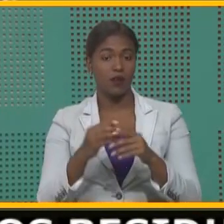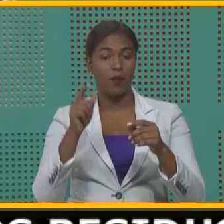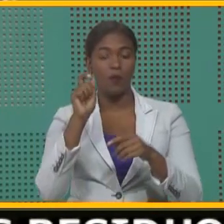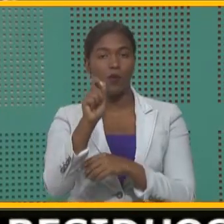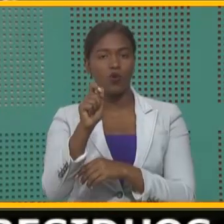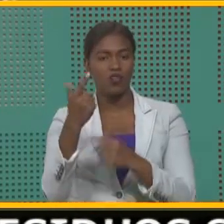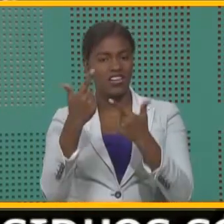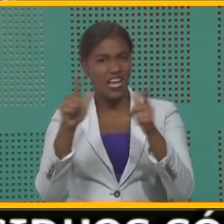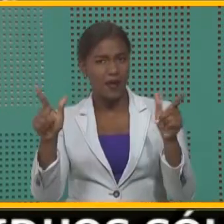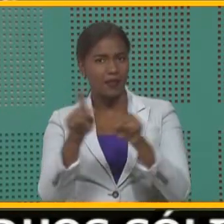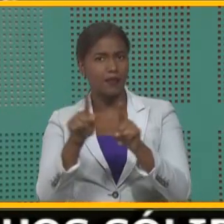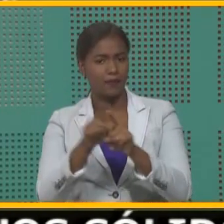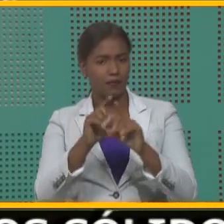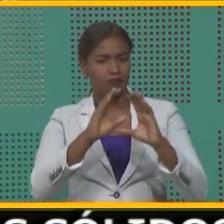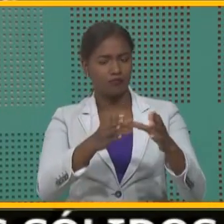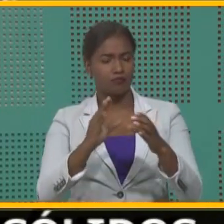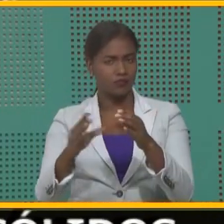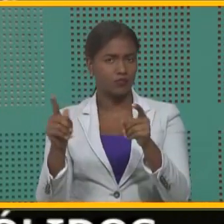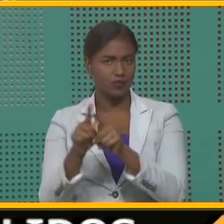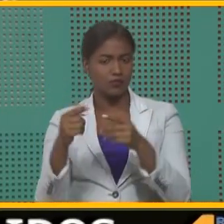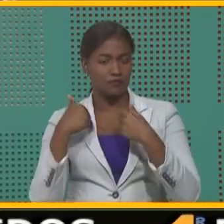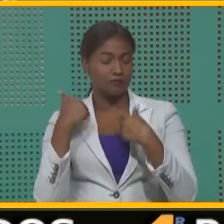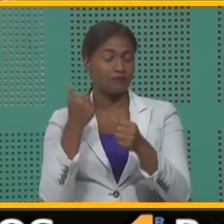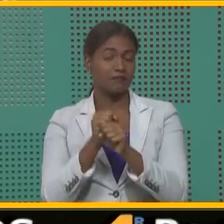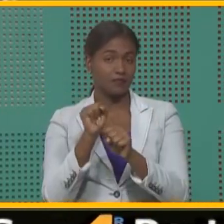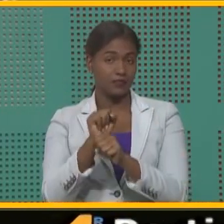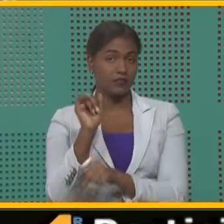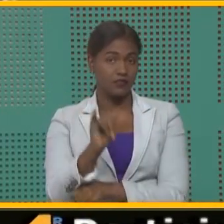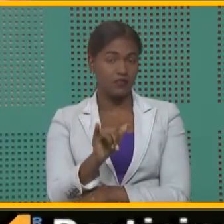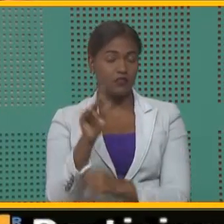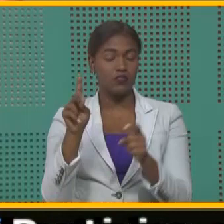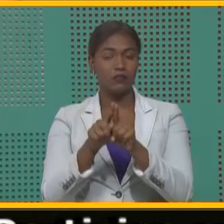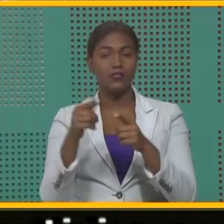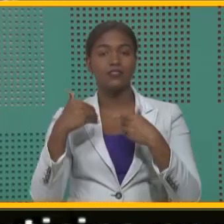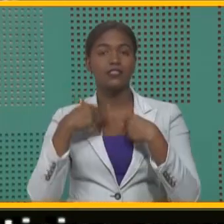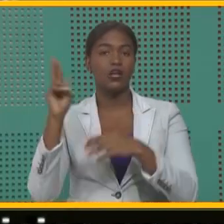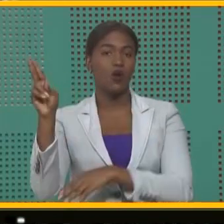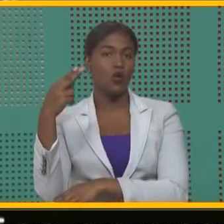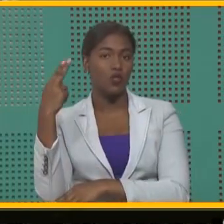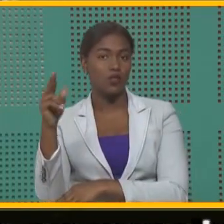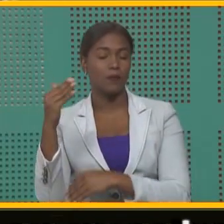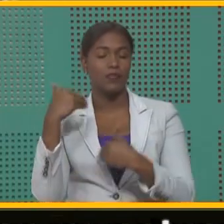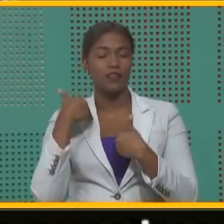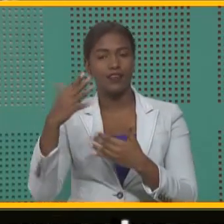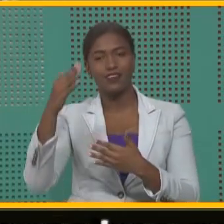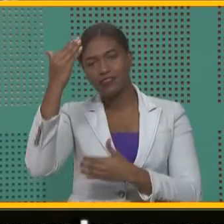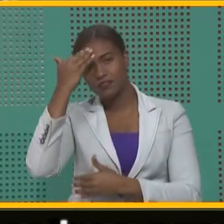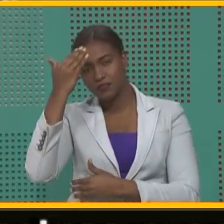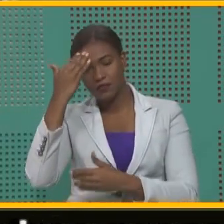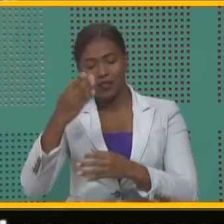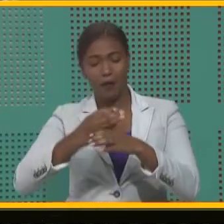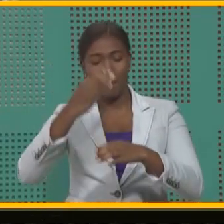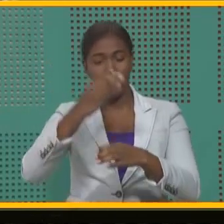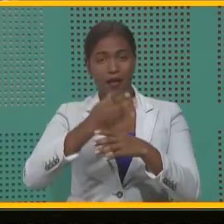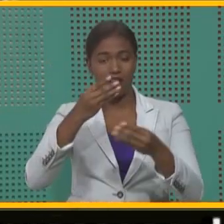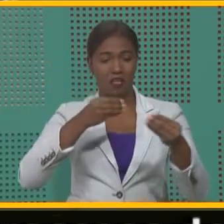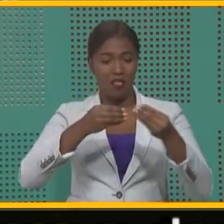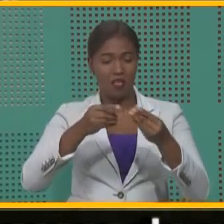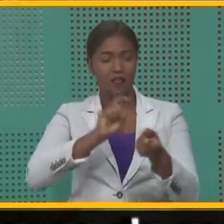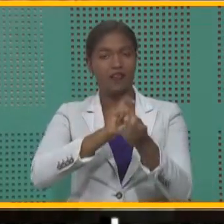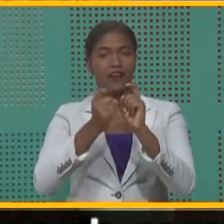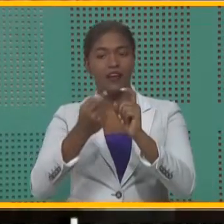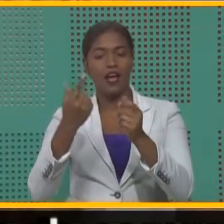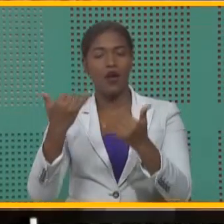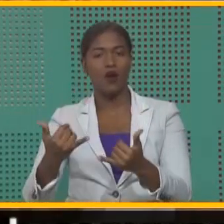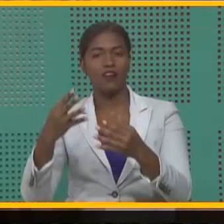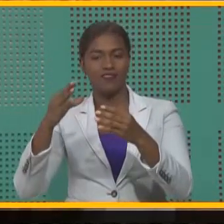limpios escolares, bueno, tú trabajaste una vez en esa parte. También tenemos los hoteles, han tomado conciencia, los vasos plásticos los he ido eliminando por vasos de cartón,